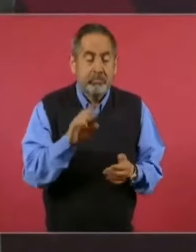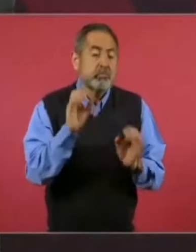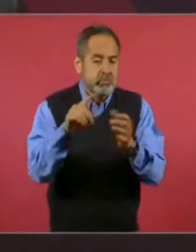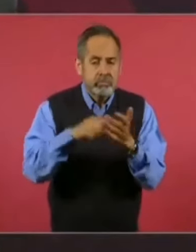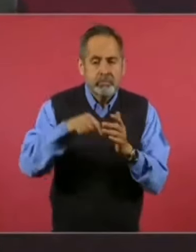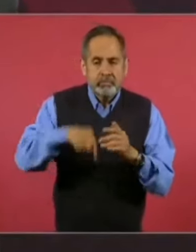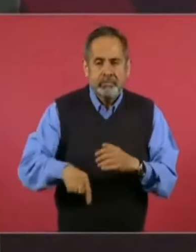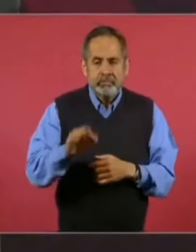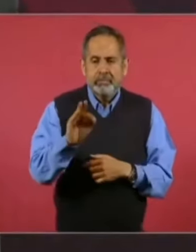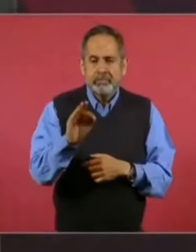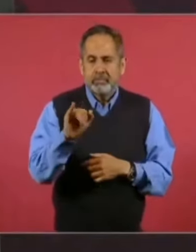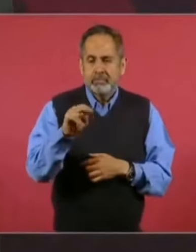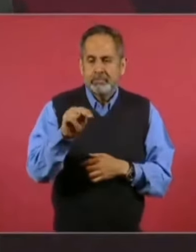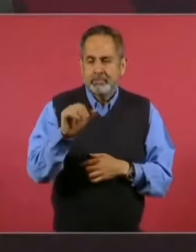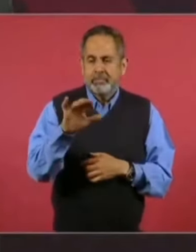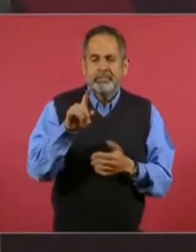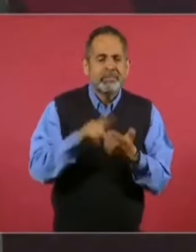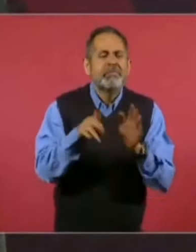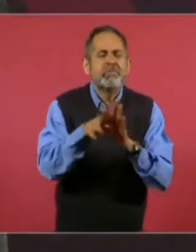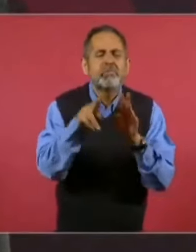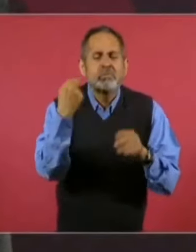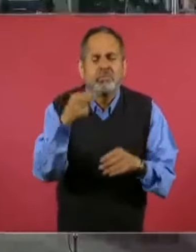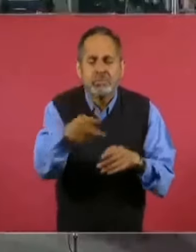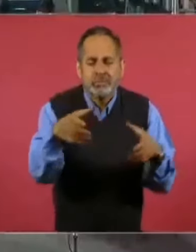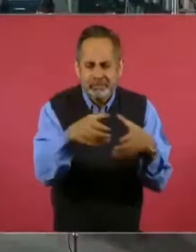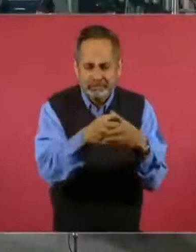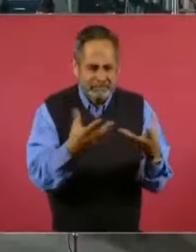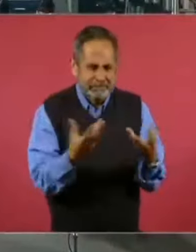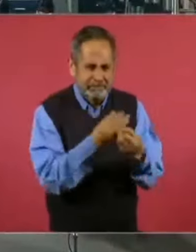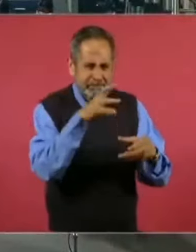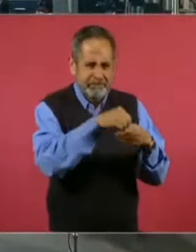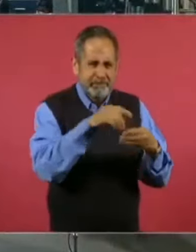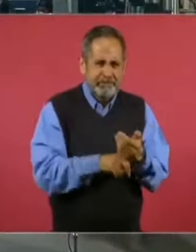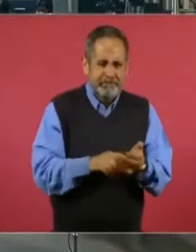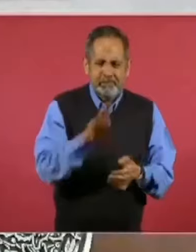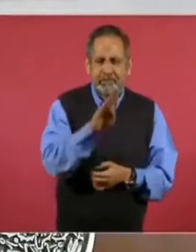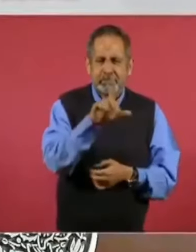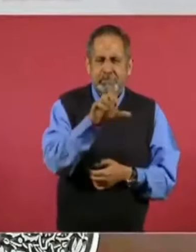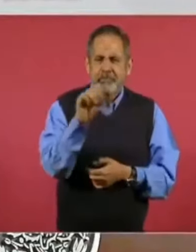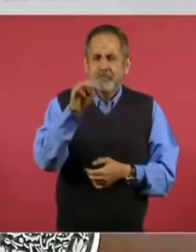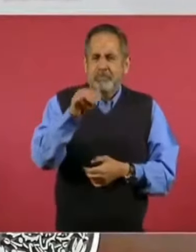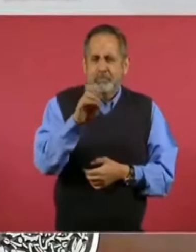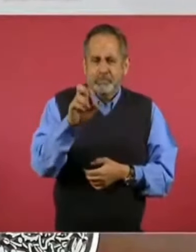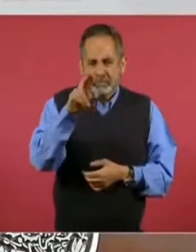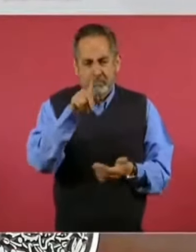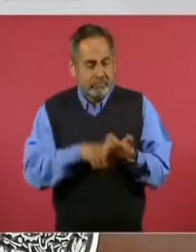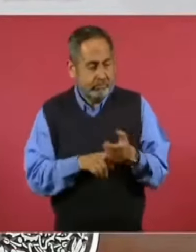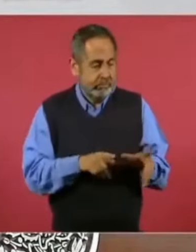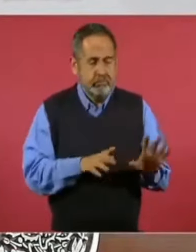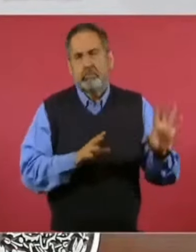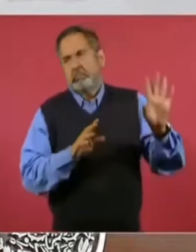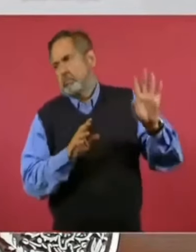¿cómo se llama la agencia? a Bloomberg, es mejor el